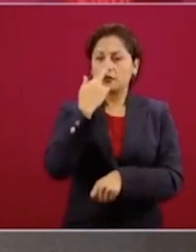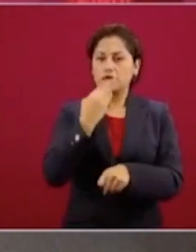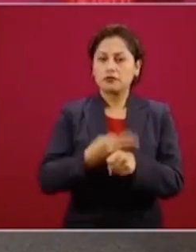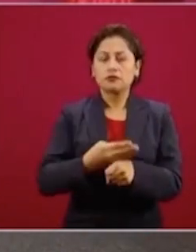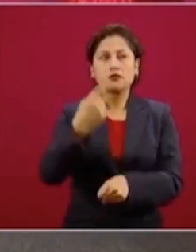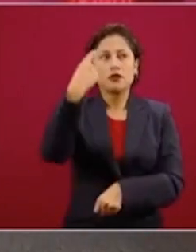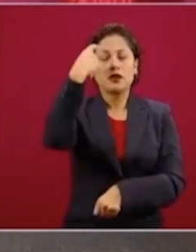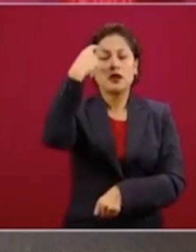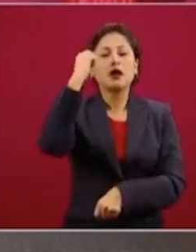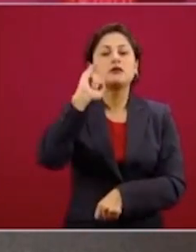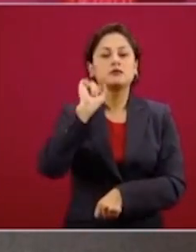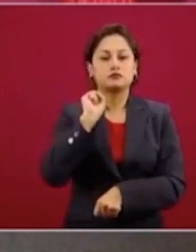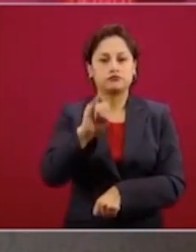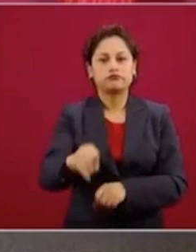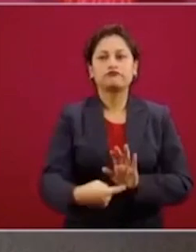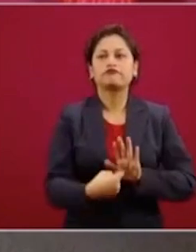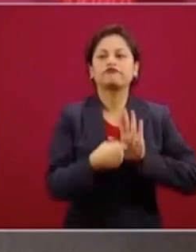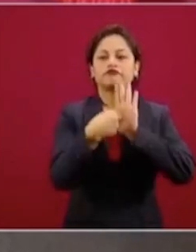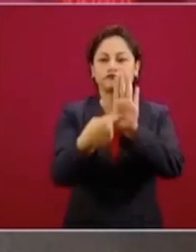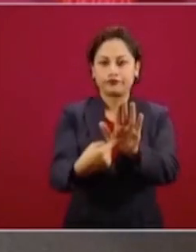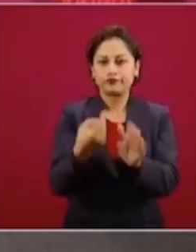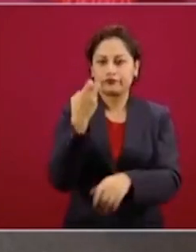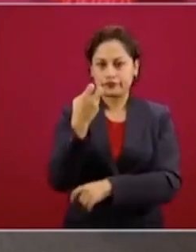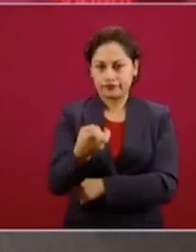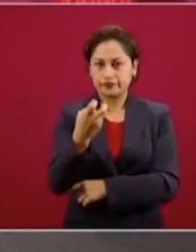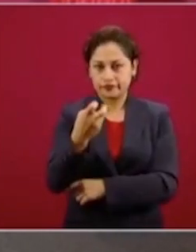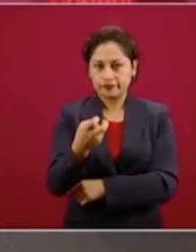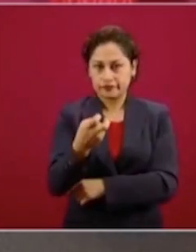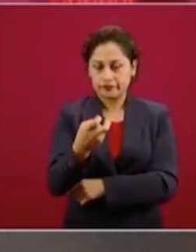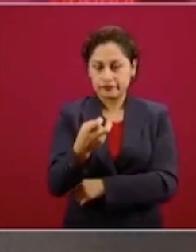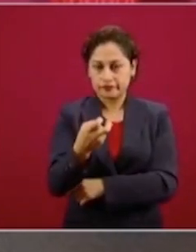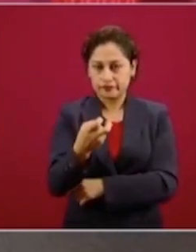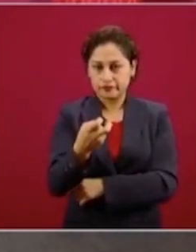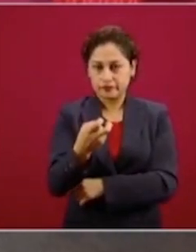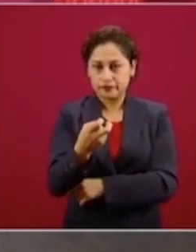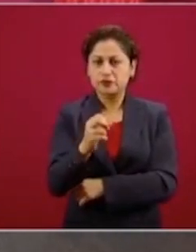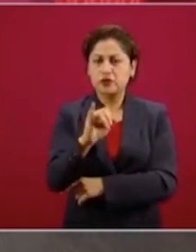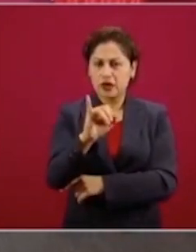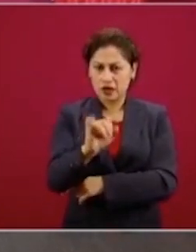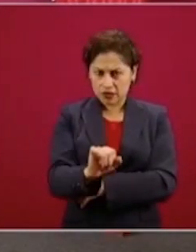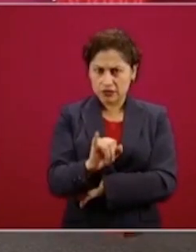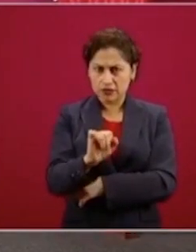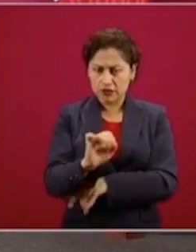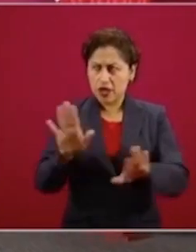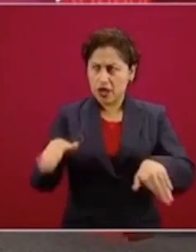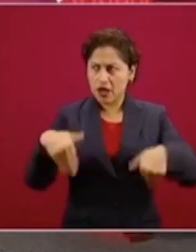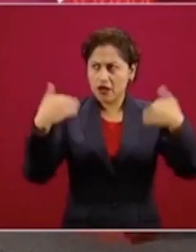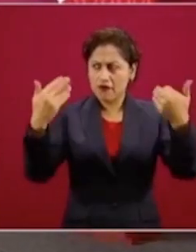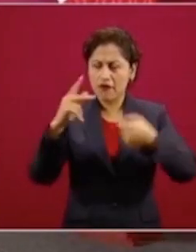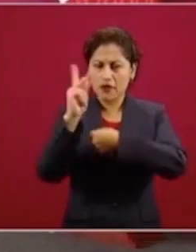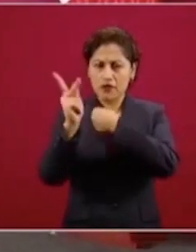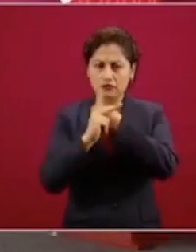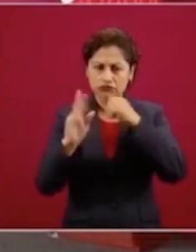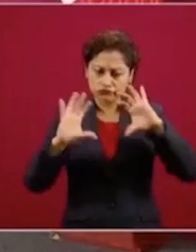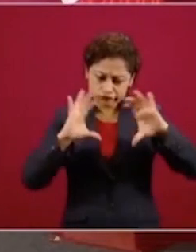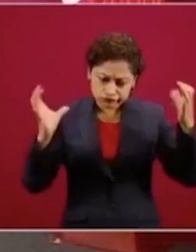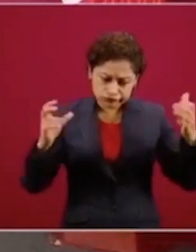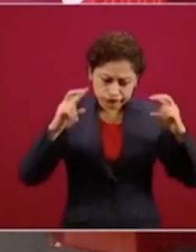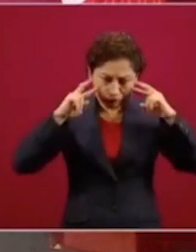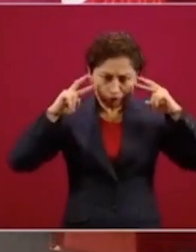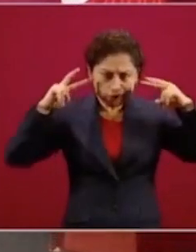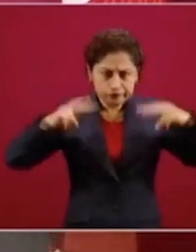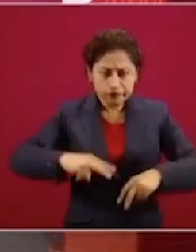y sí se advierte en el mundo, porque